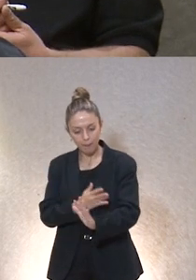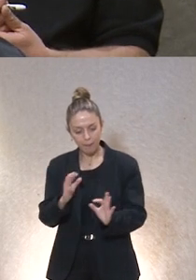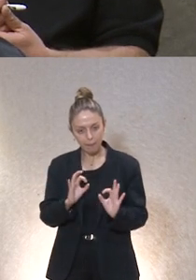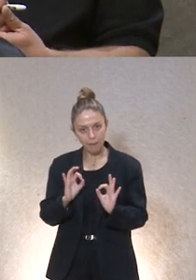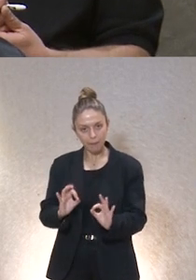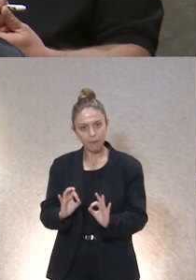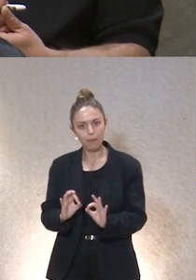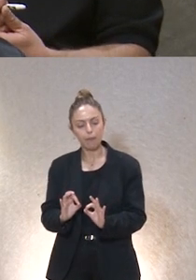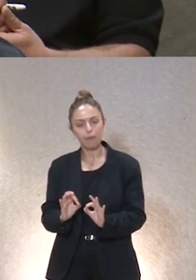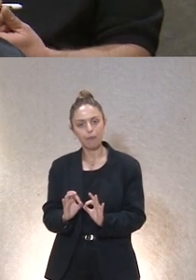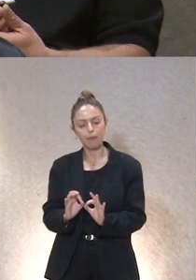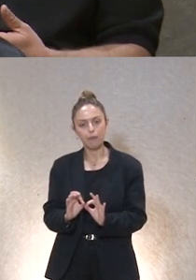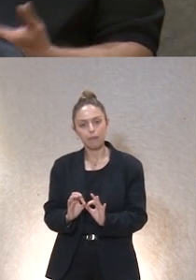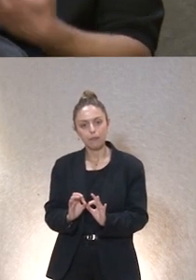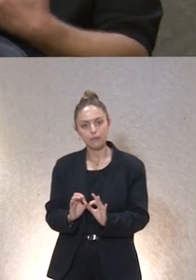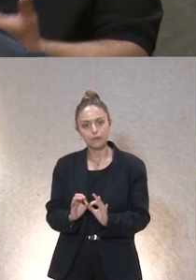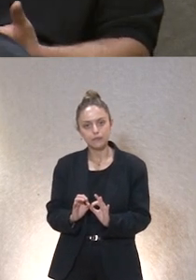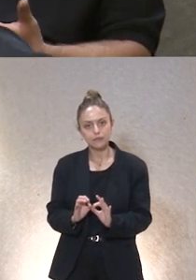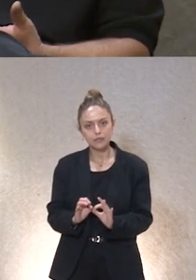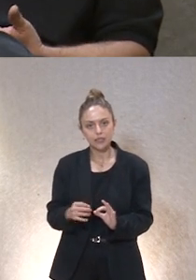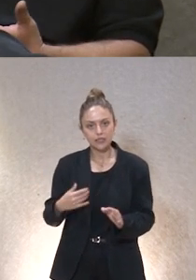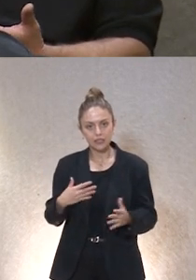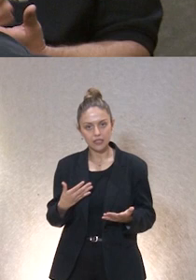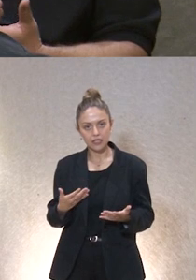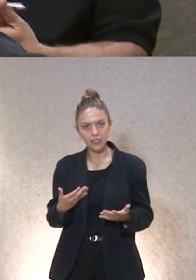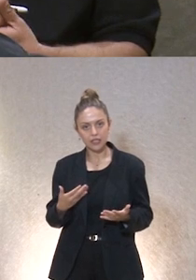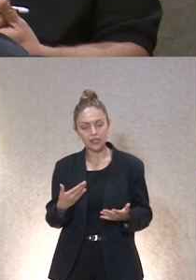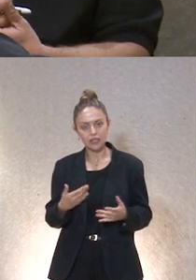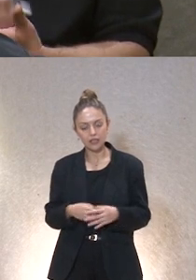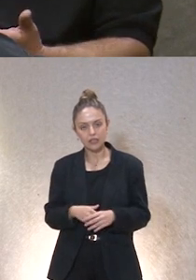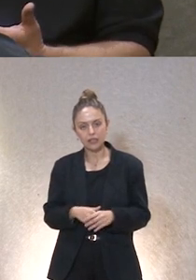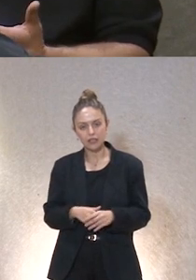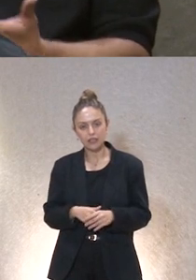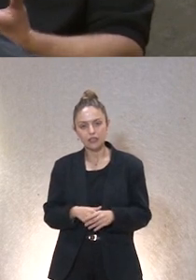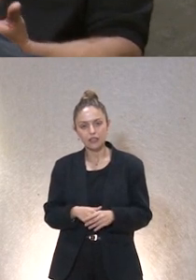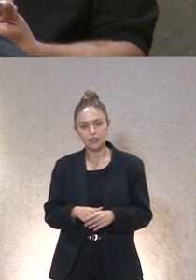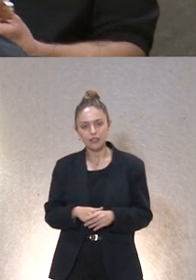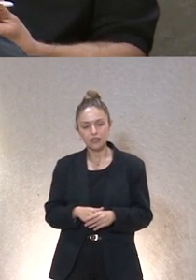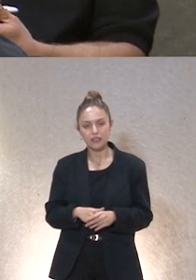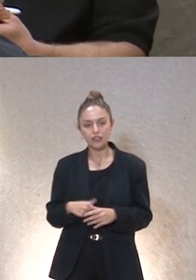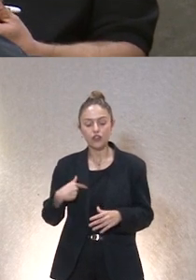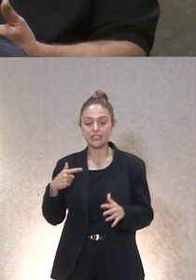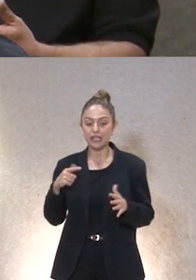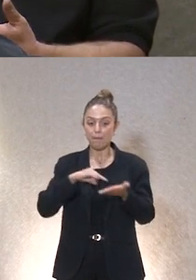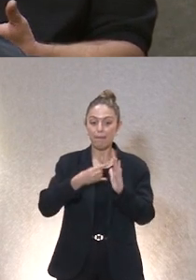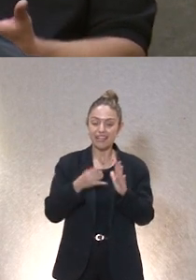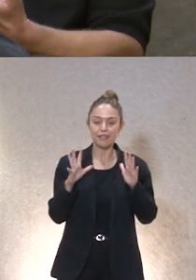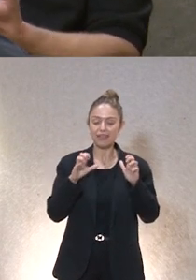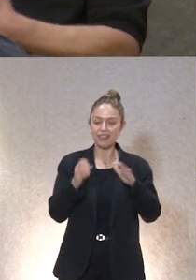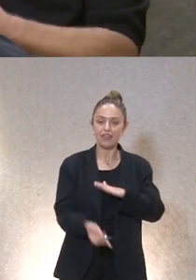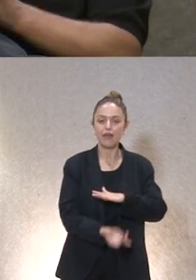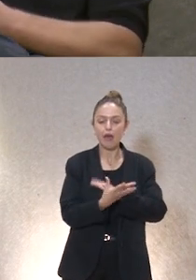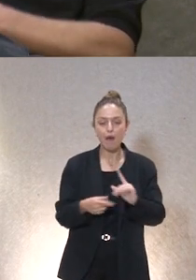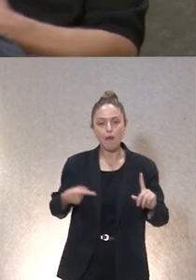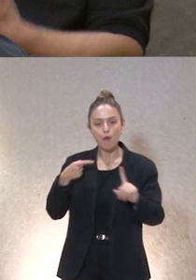de autoestimulación ¿no? en la que nombré antes y bueno generamos planes de aprendizaje para que él participase en